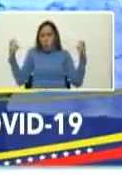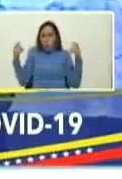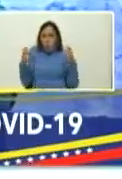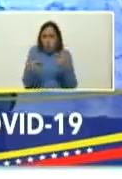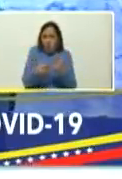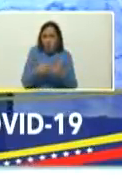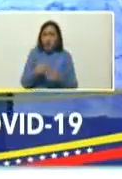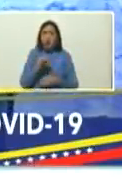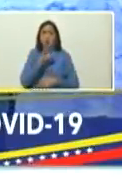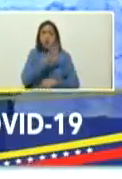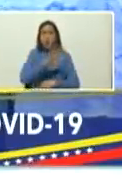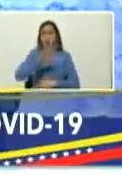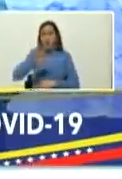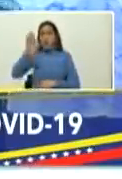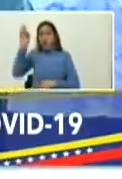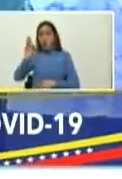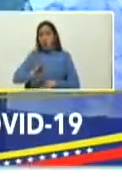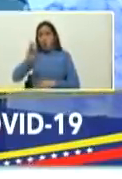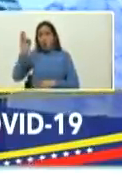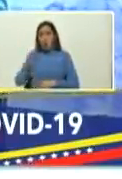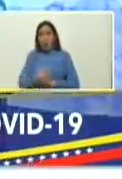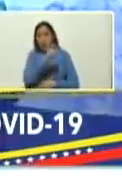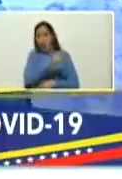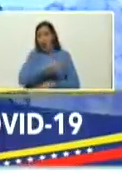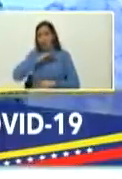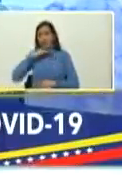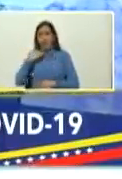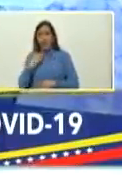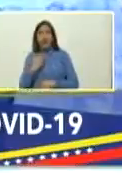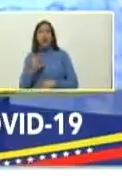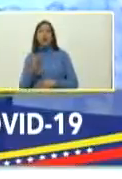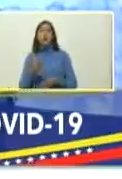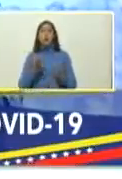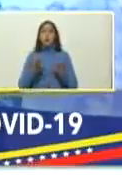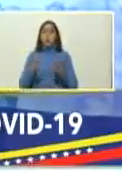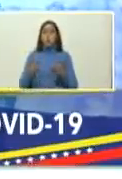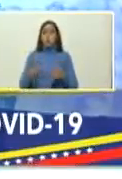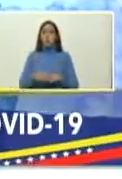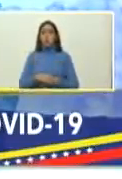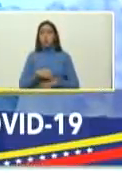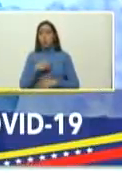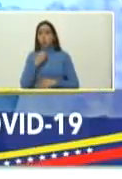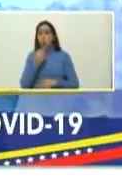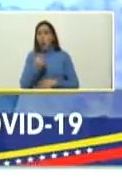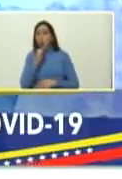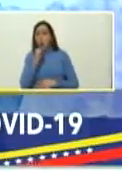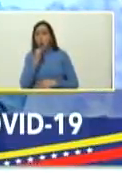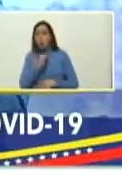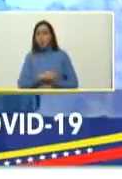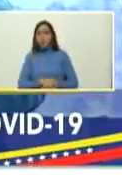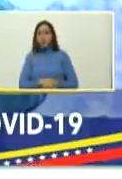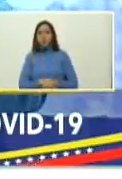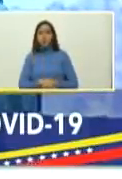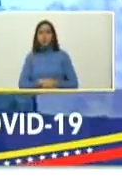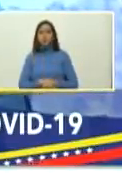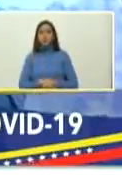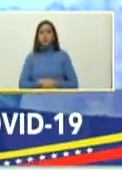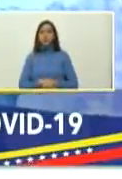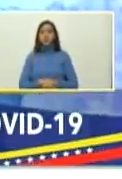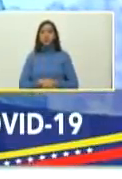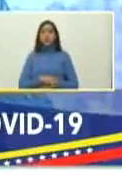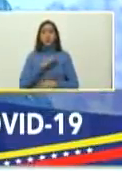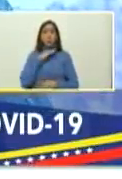del cincuenta y cinco por ciento de los casos moderados buena noticia y de los casos